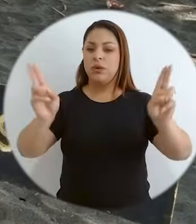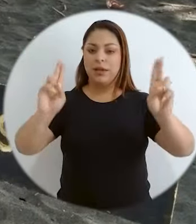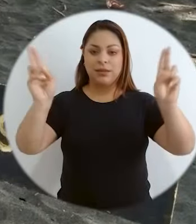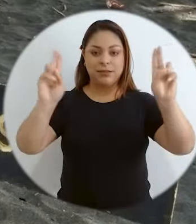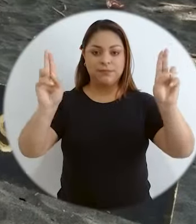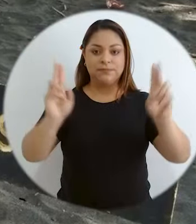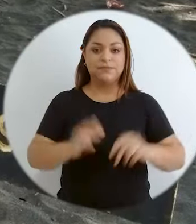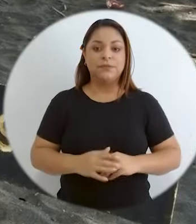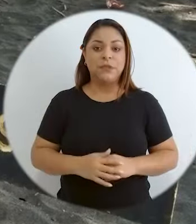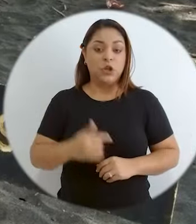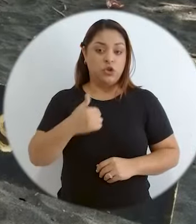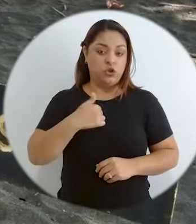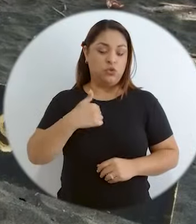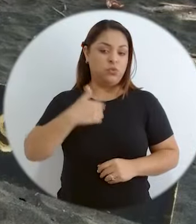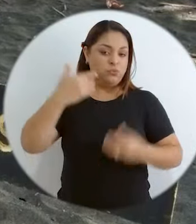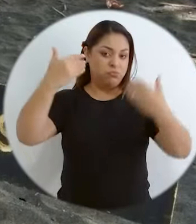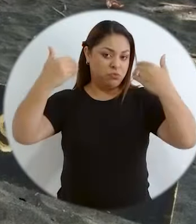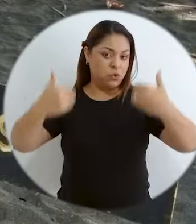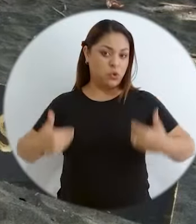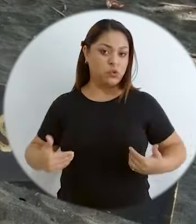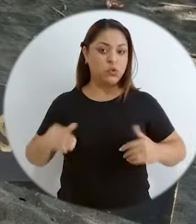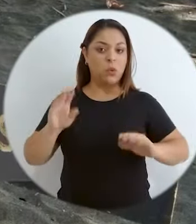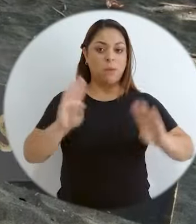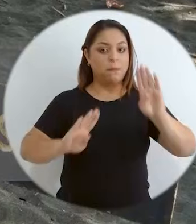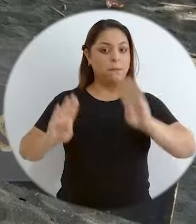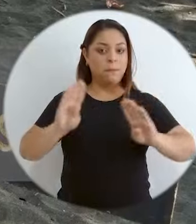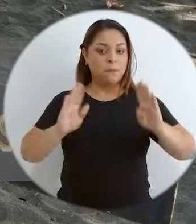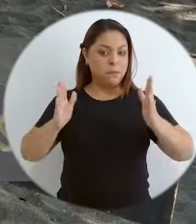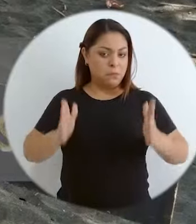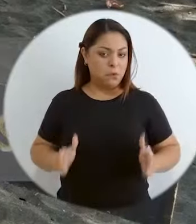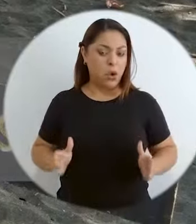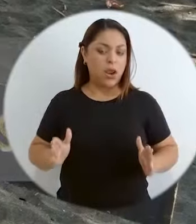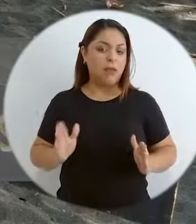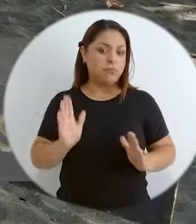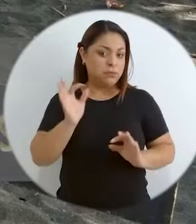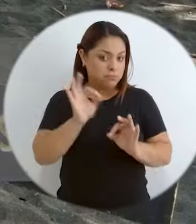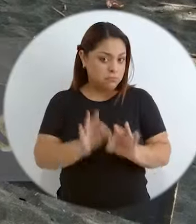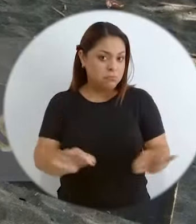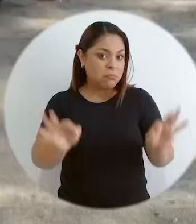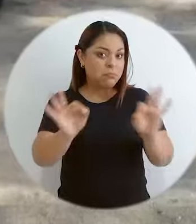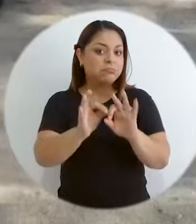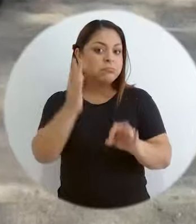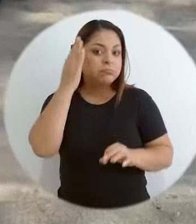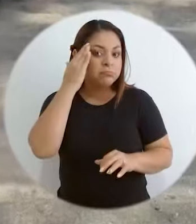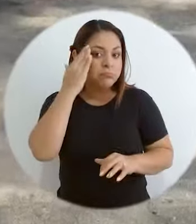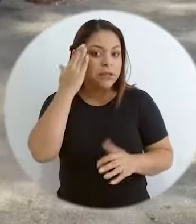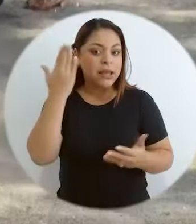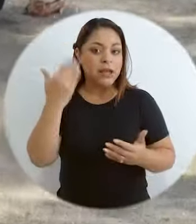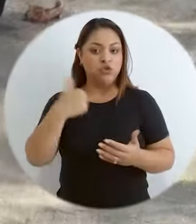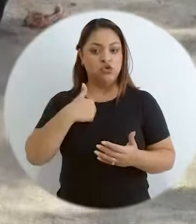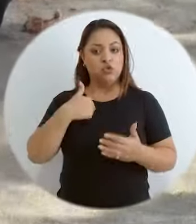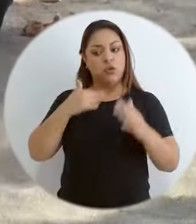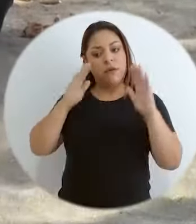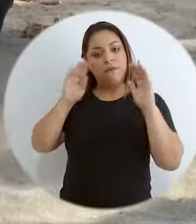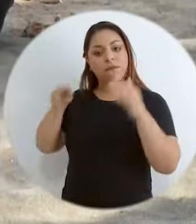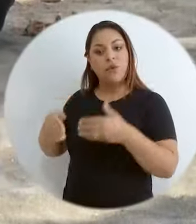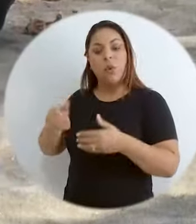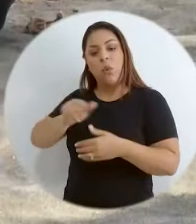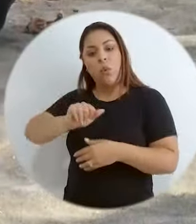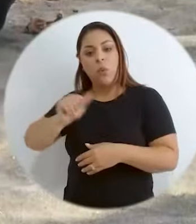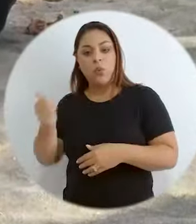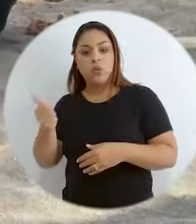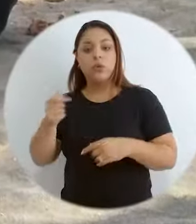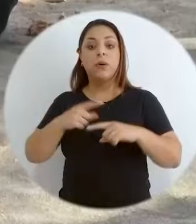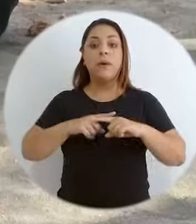Yo no necesariamente soy bióloga, entonces eso es importante porque tengo un enfoque